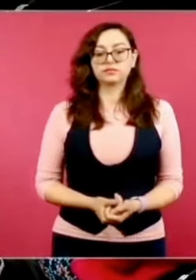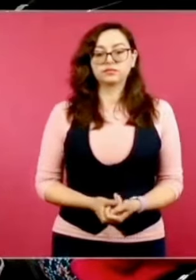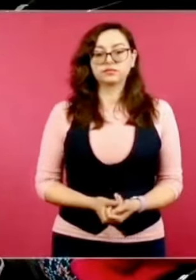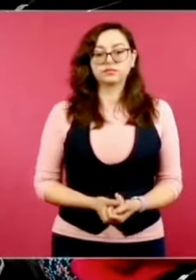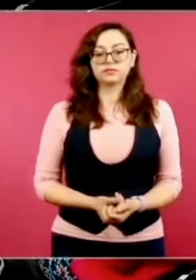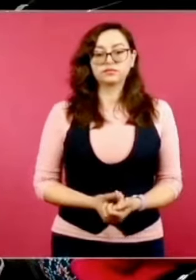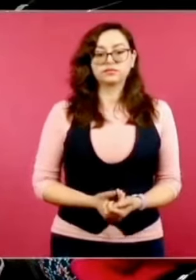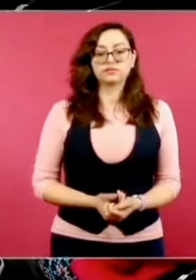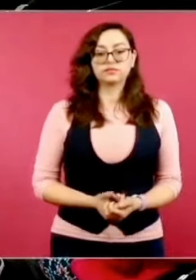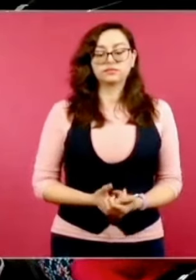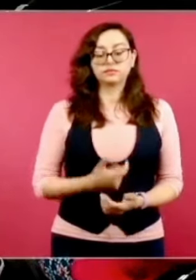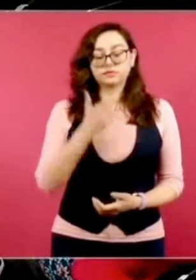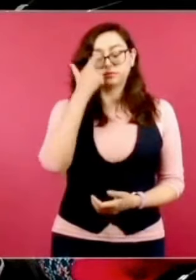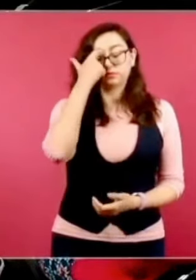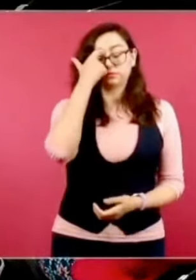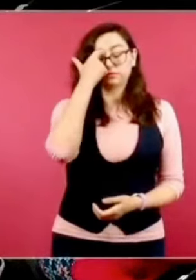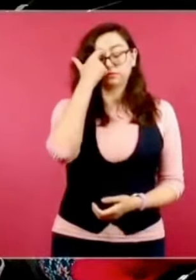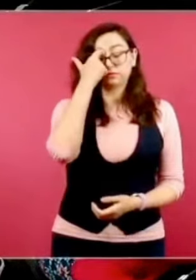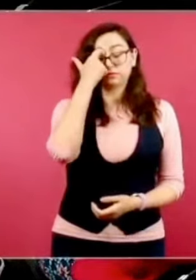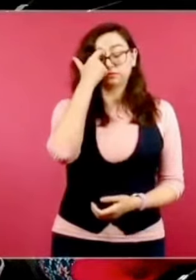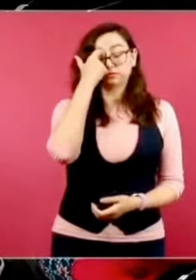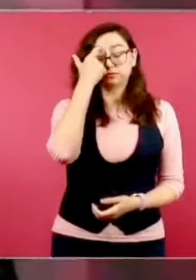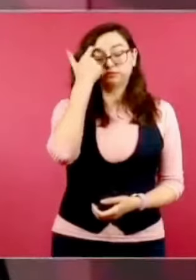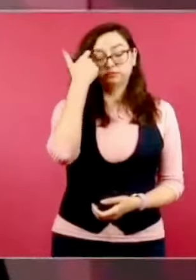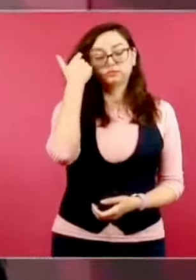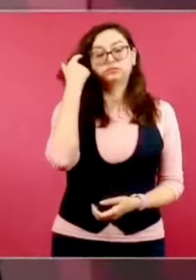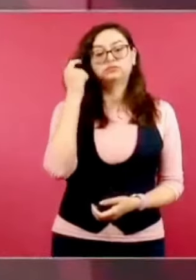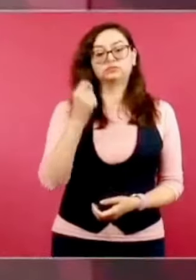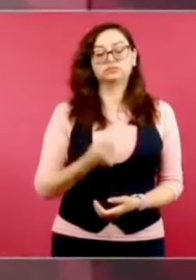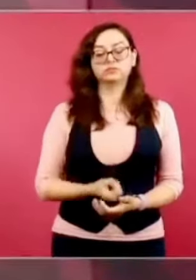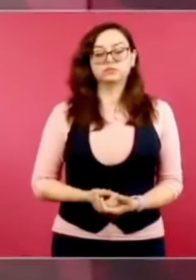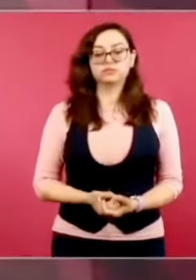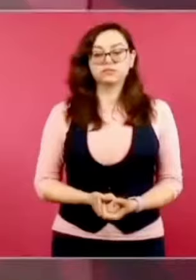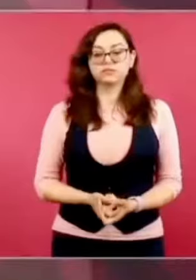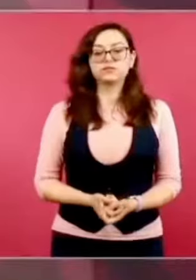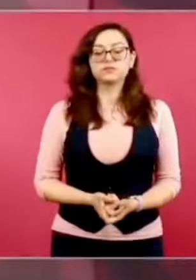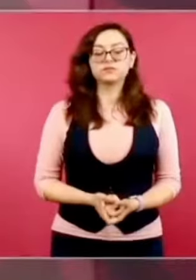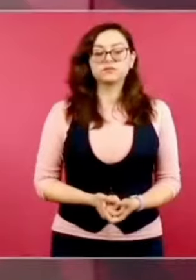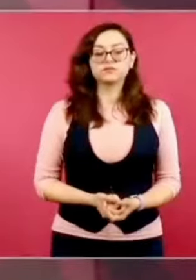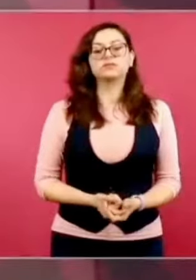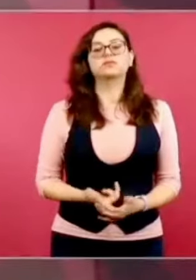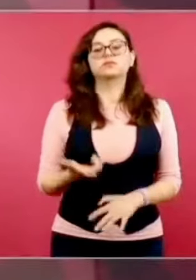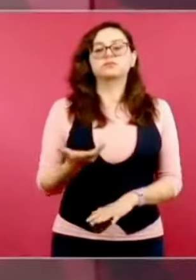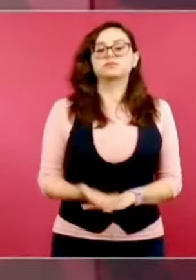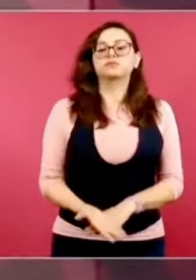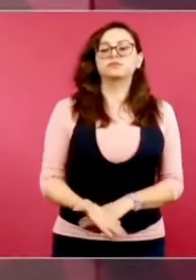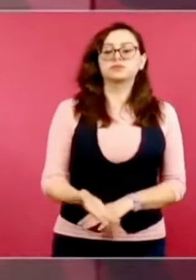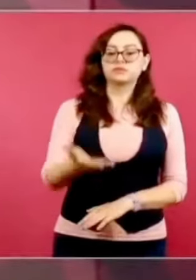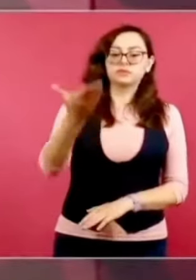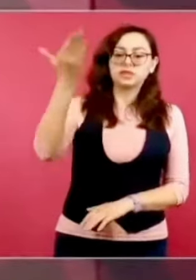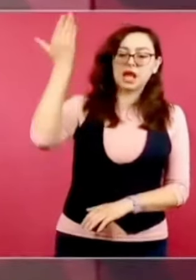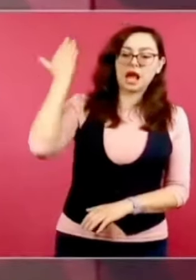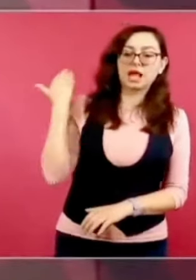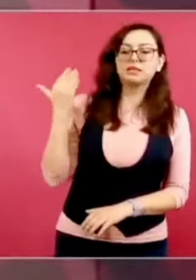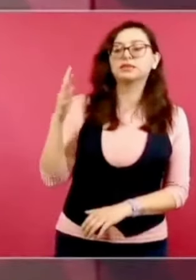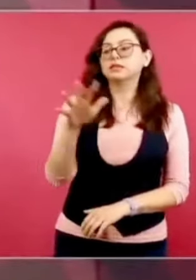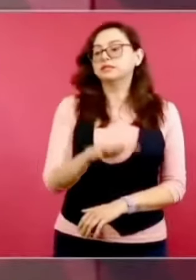del movimiento contra la educación pública